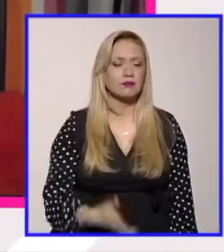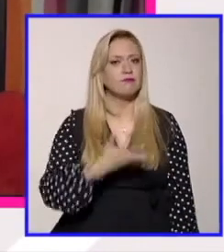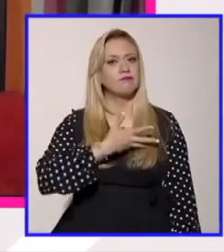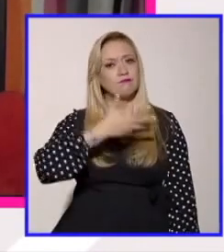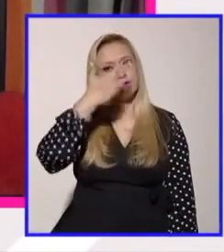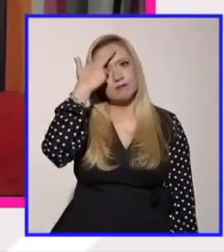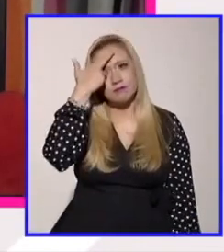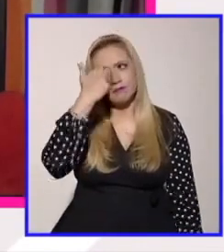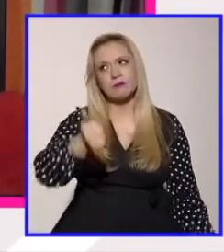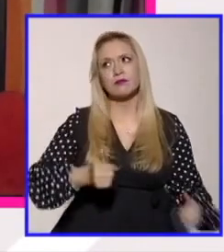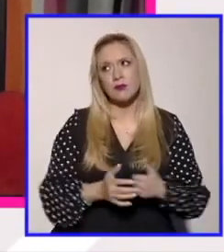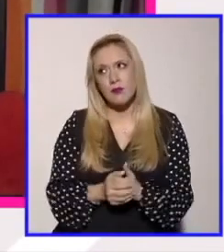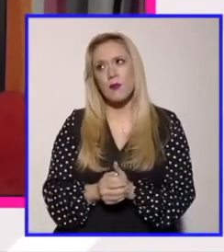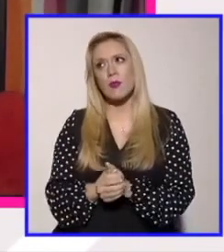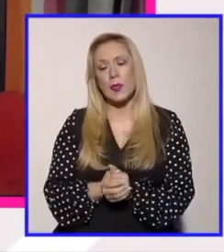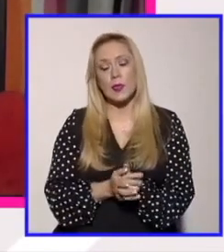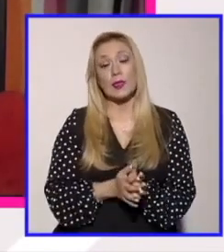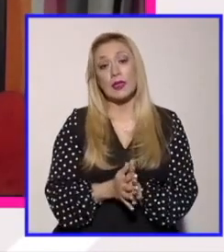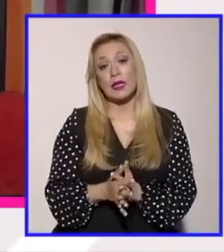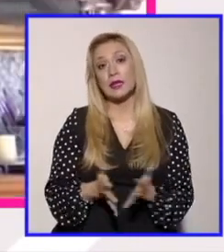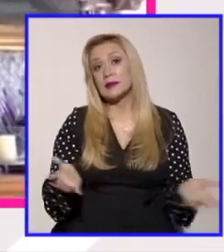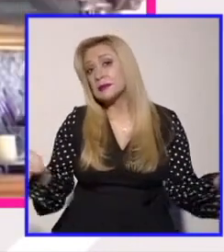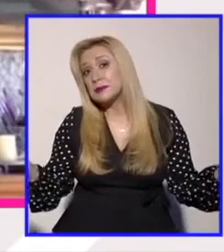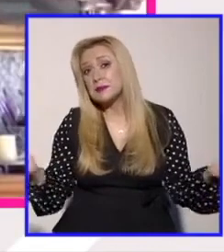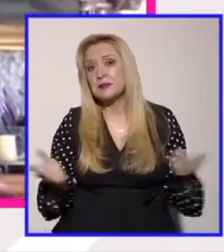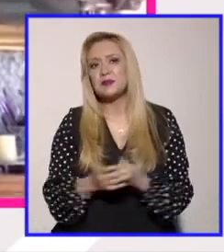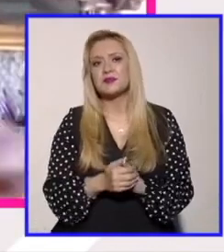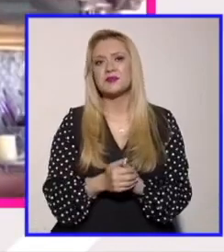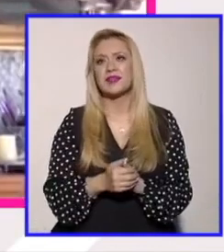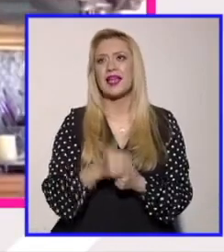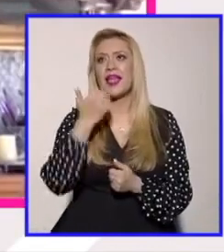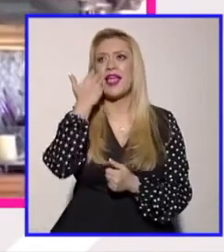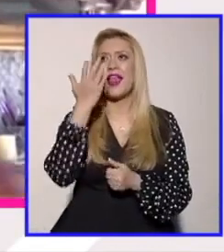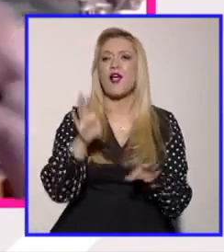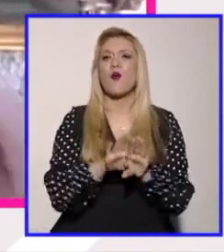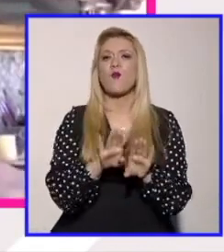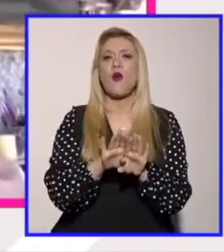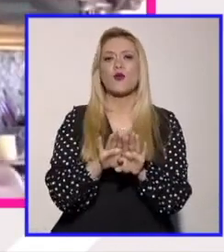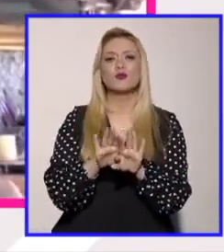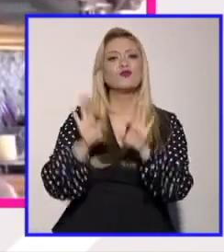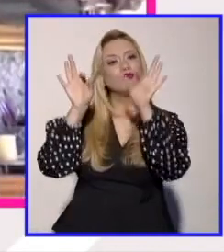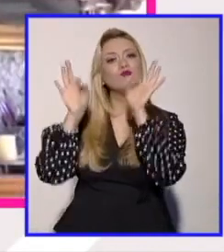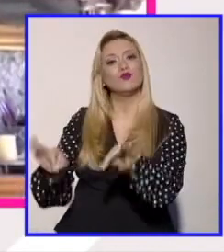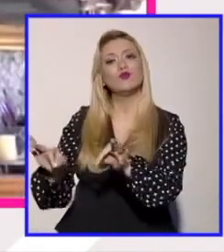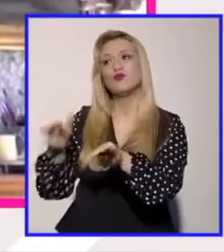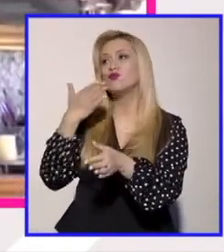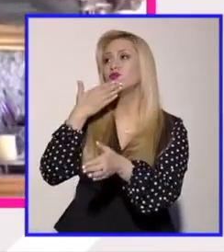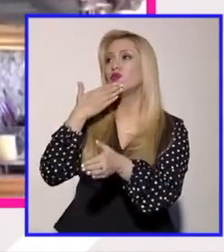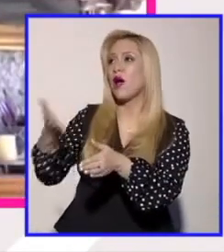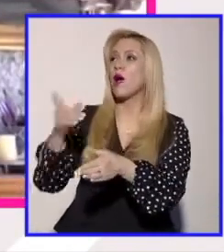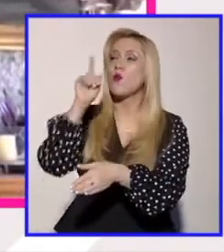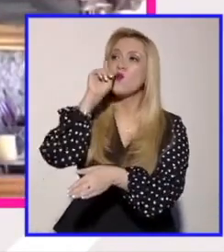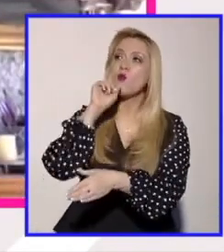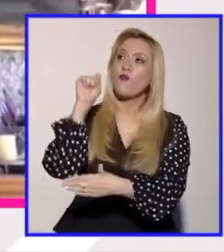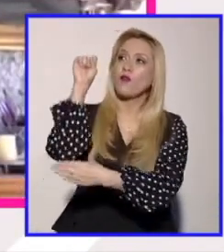justo esta pretendida legitimación de estos discursos desde la etiqueta feminista